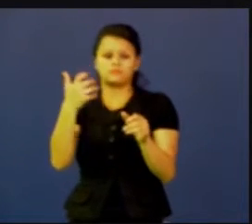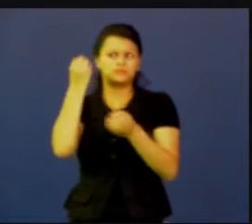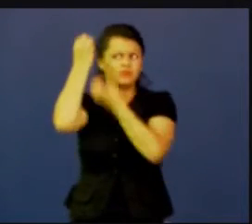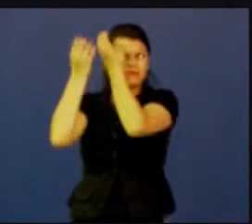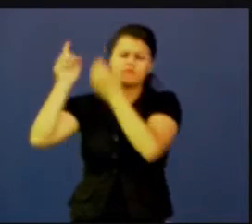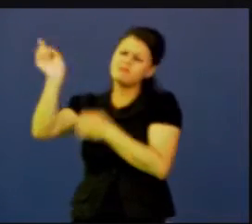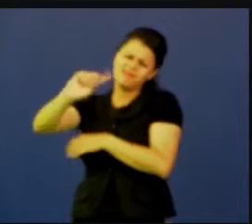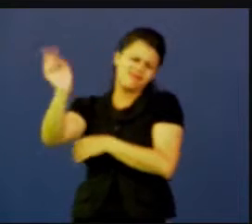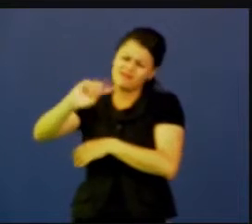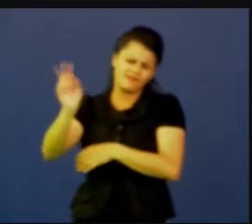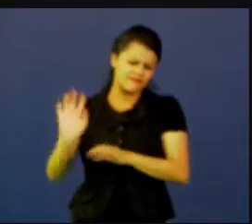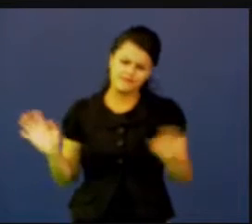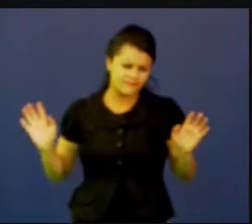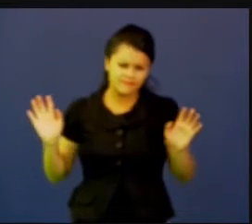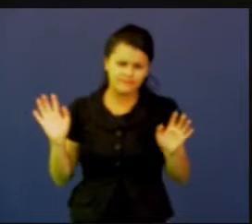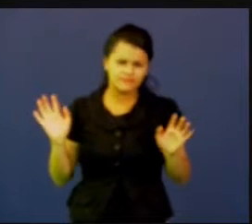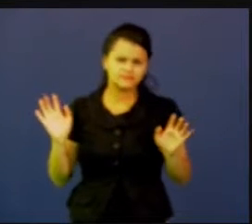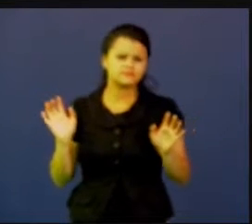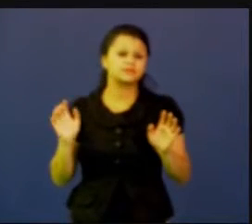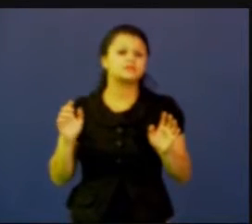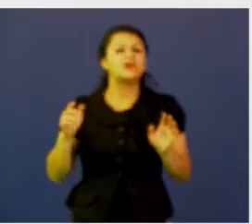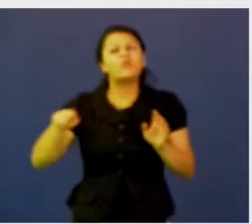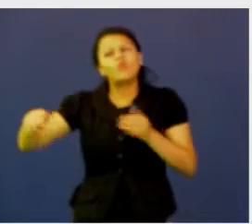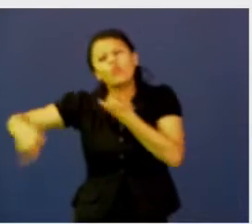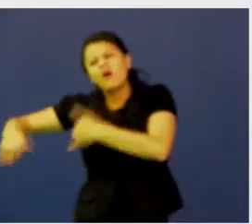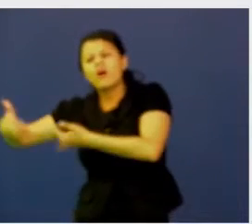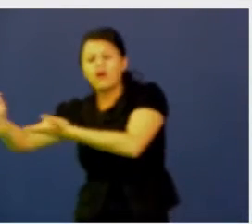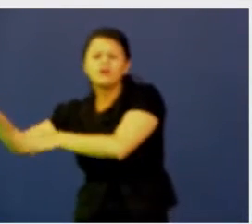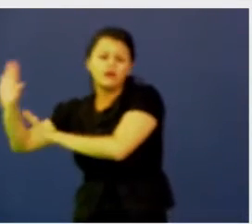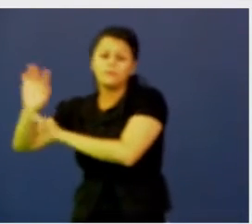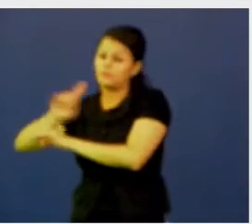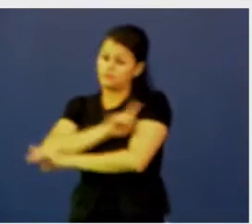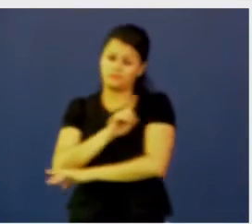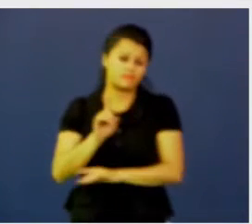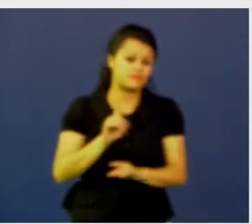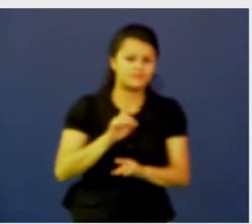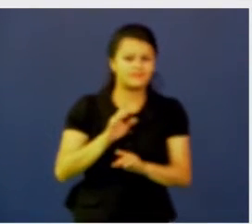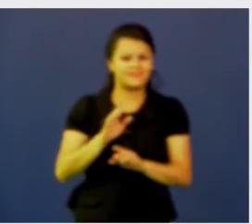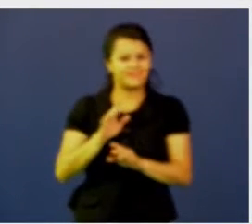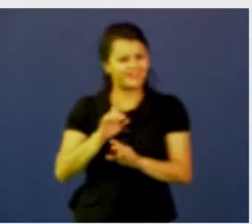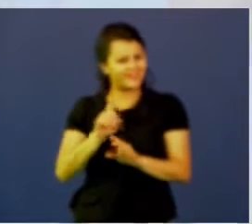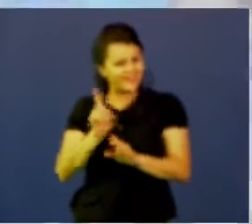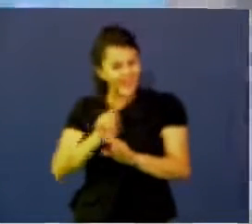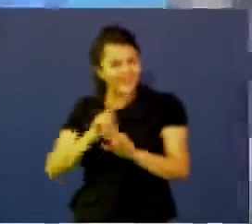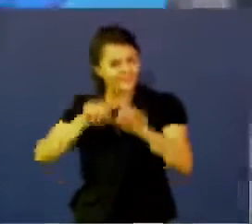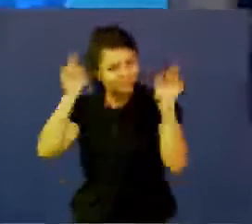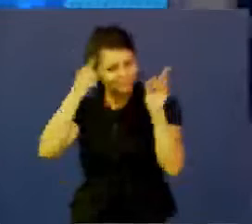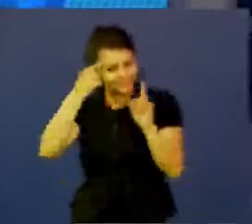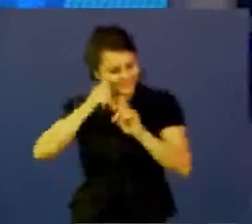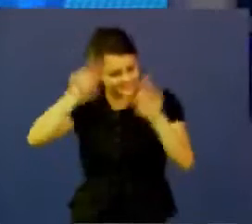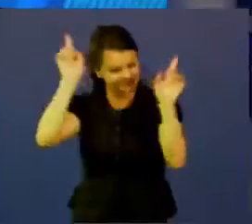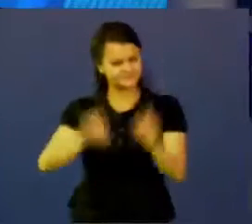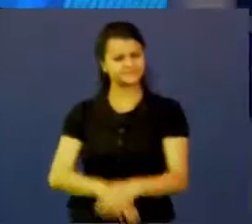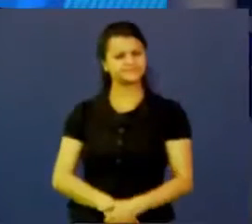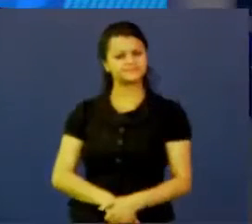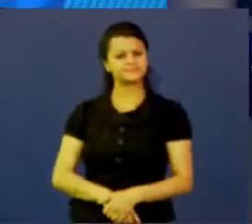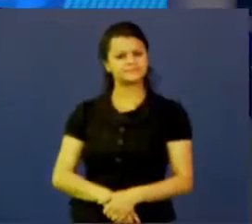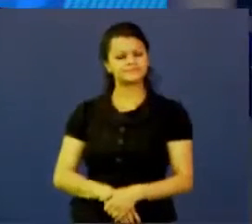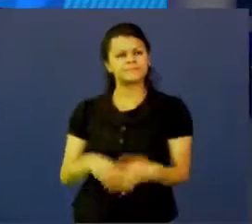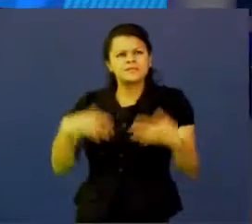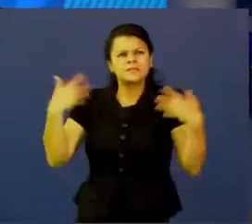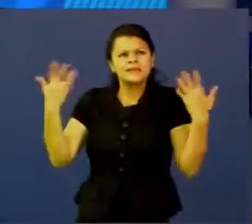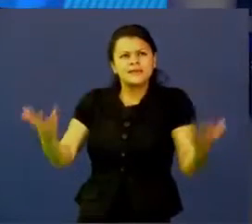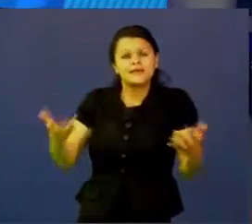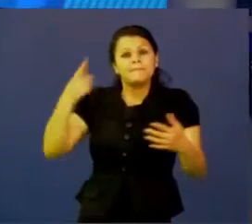cuando sí los ponían a jugar y hacer otras cosas. Entonces, ¿cómo llevar el pensamiento de diseño de una forma más